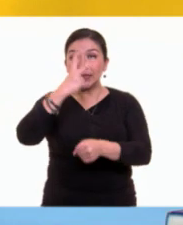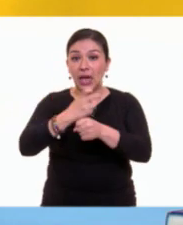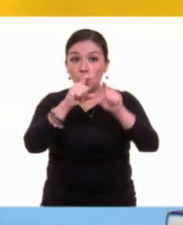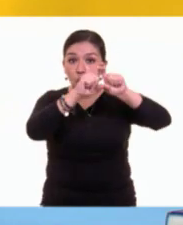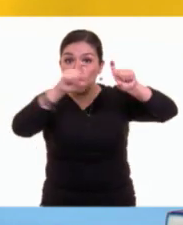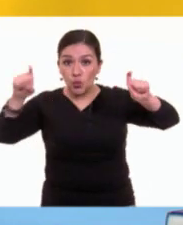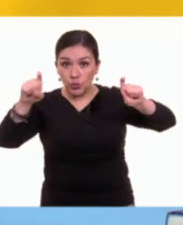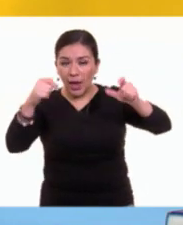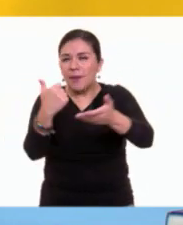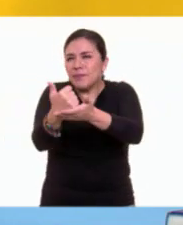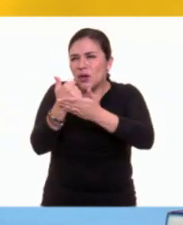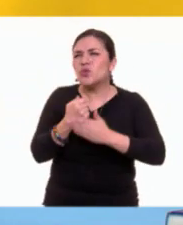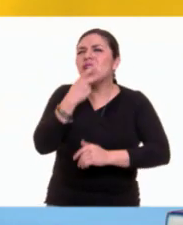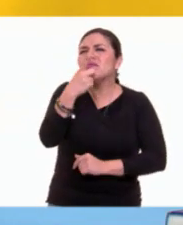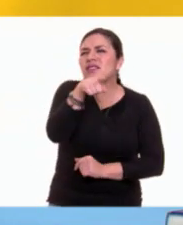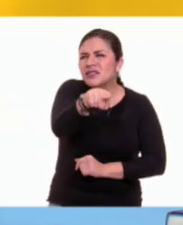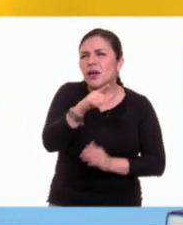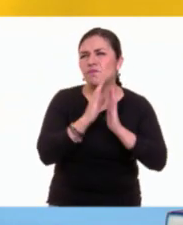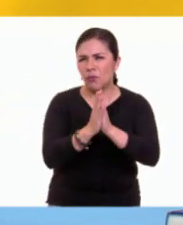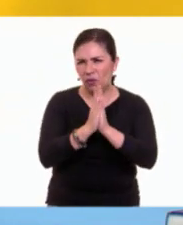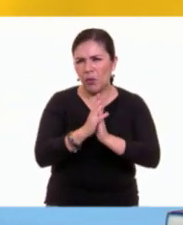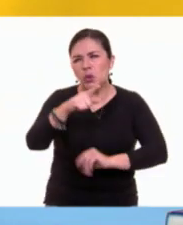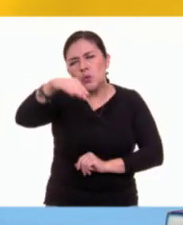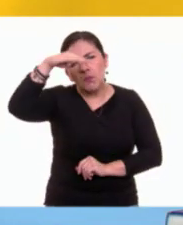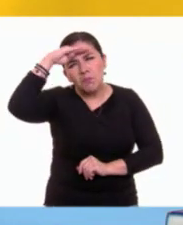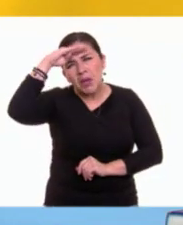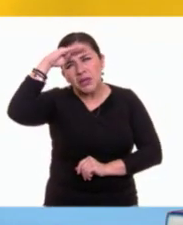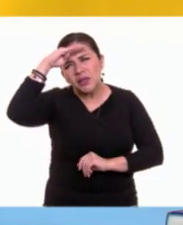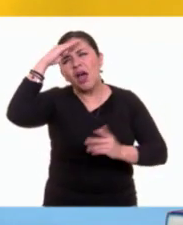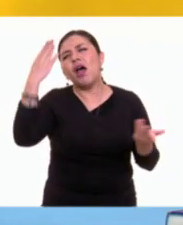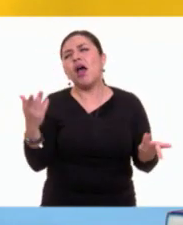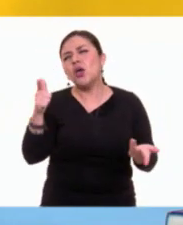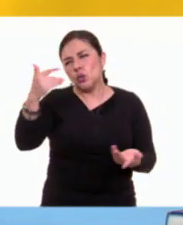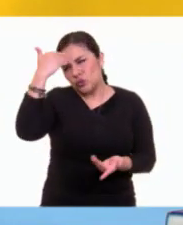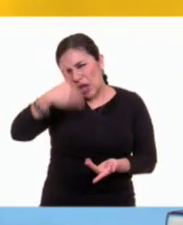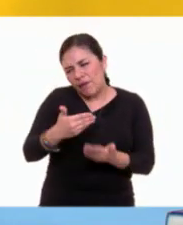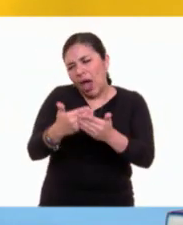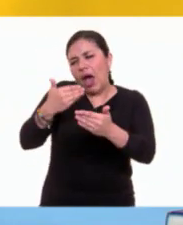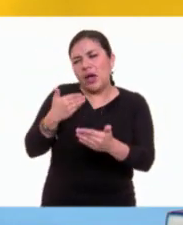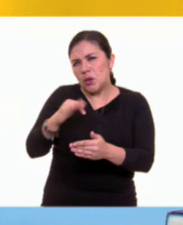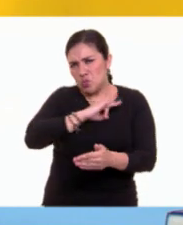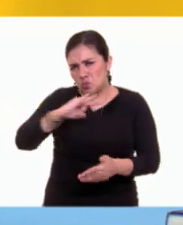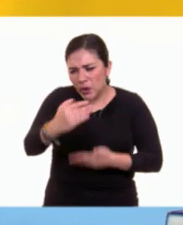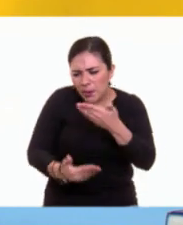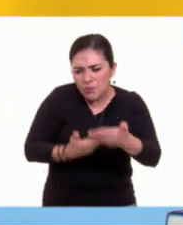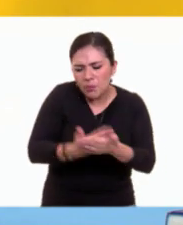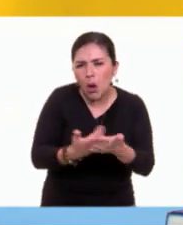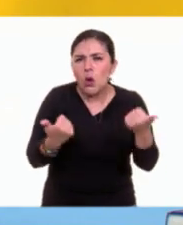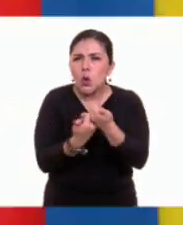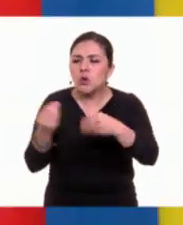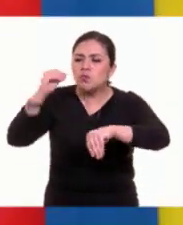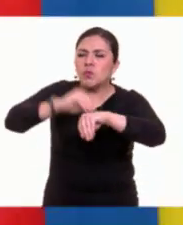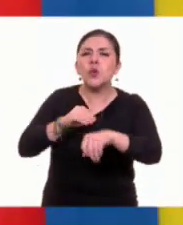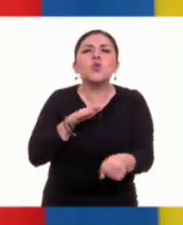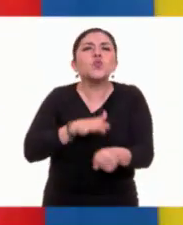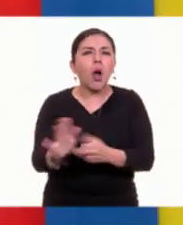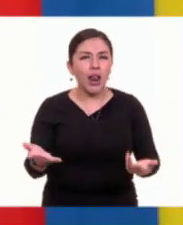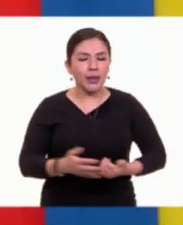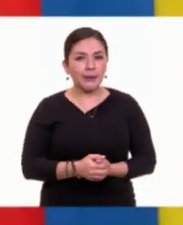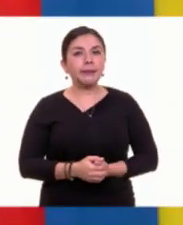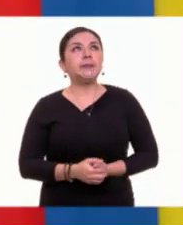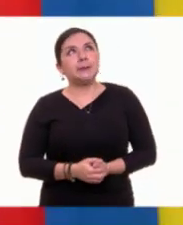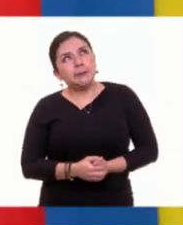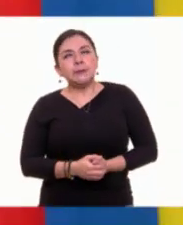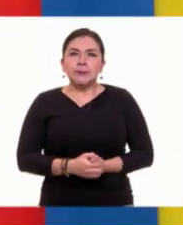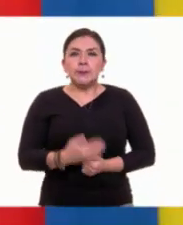fila. ¿Me ayudas a leerla? Y considerando lo que sabes, ¿harías una propuesta de qué incluir? Claro que sí.